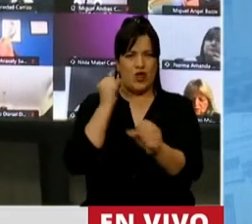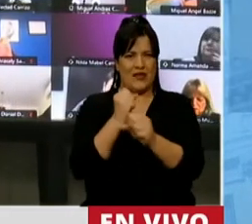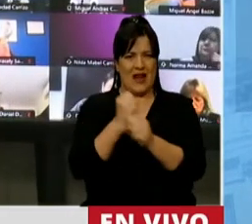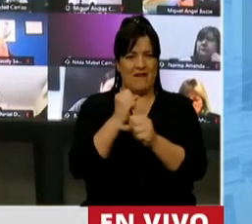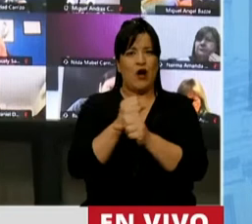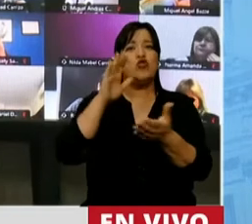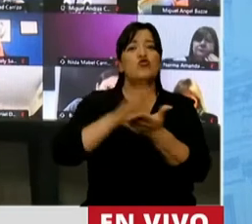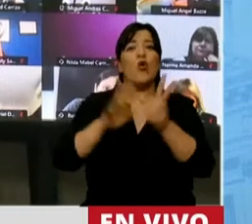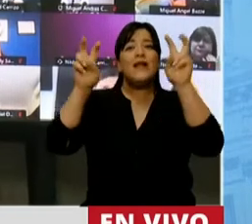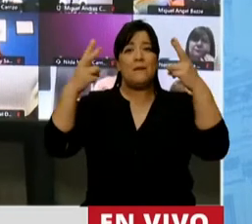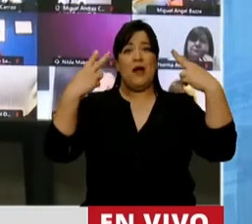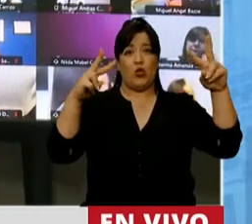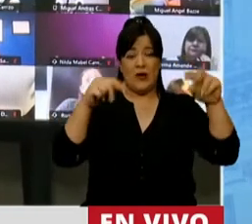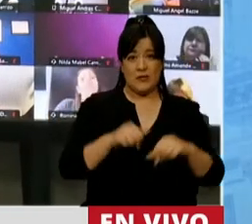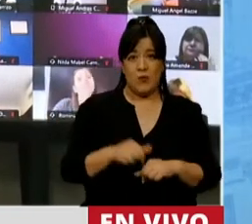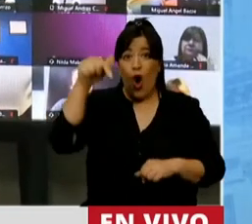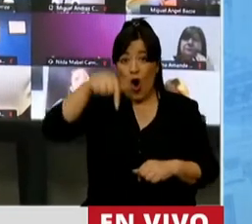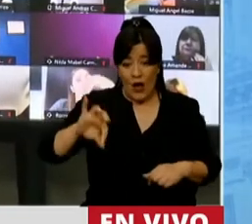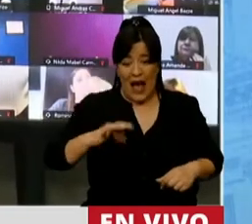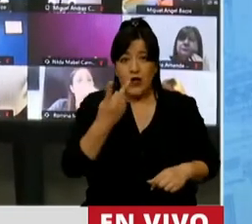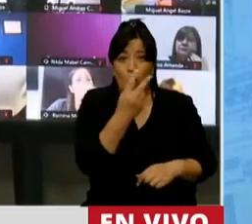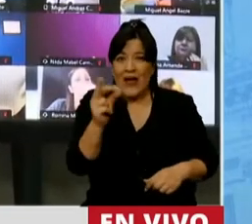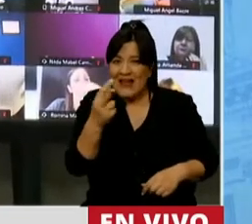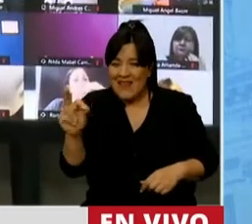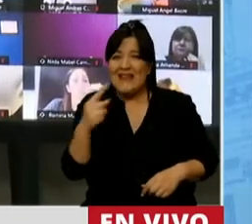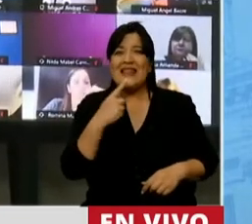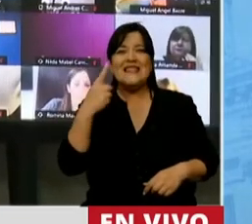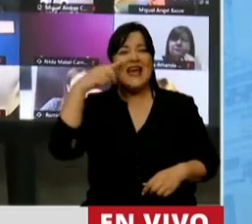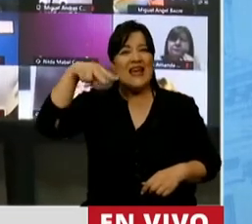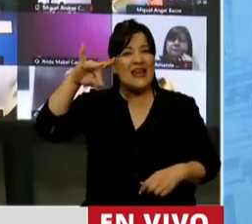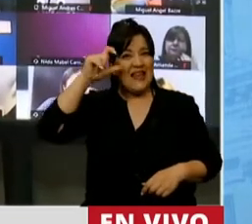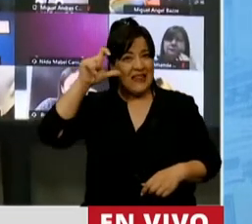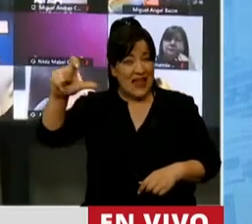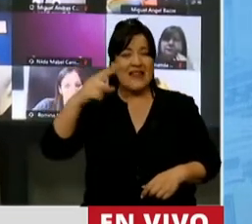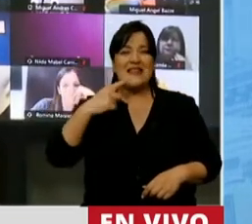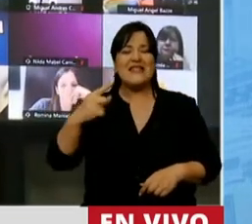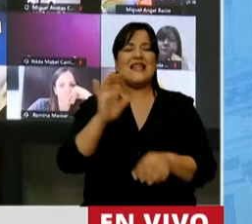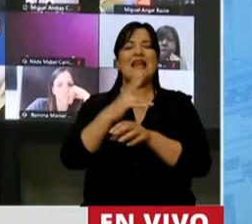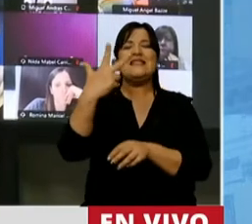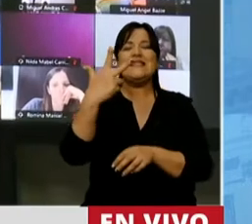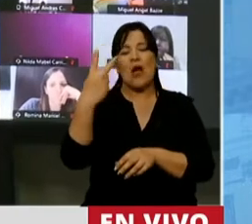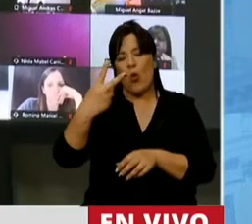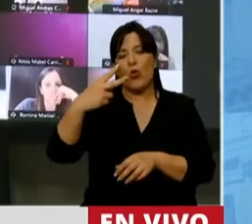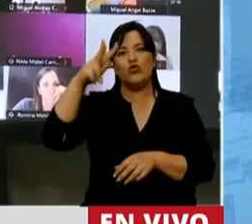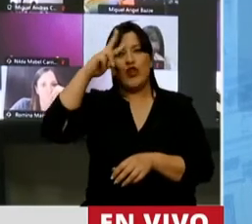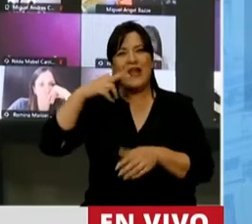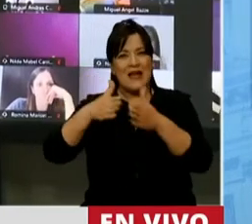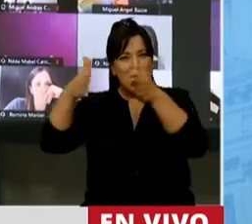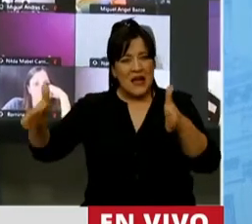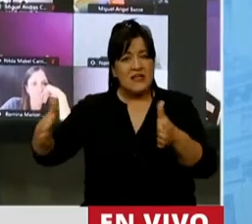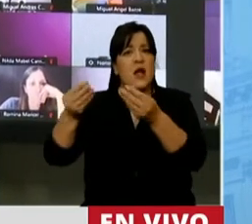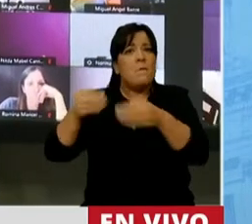industria turística. Hoy, en el 2020, según el INDEC, en el segundo trimestre ya se perdieron 3